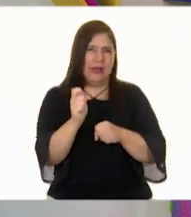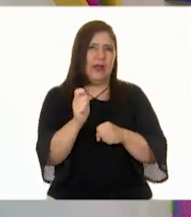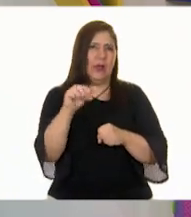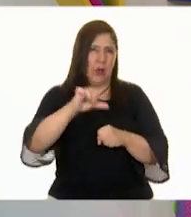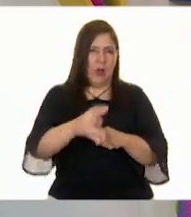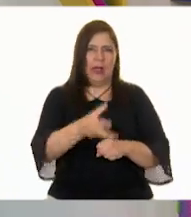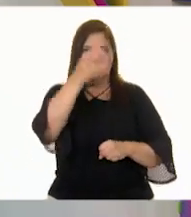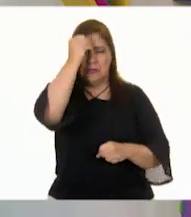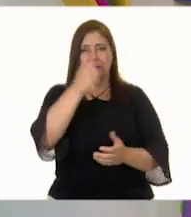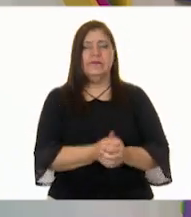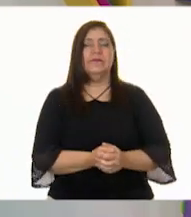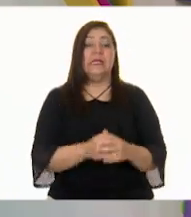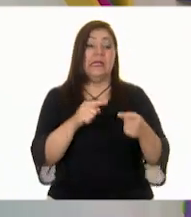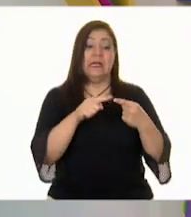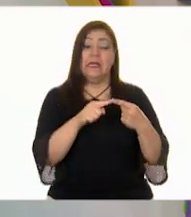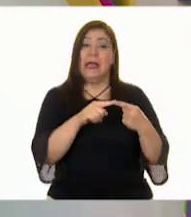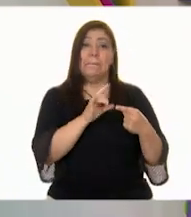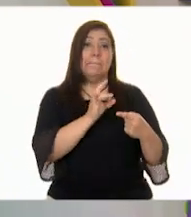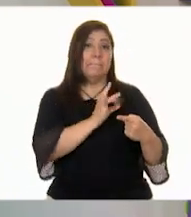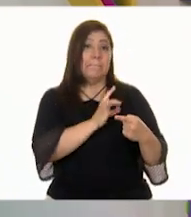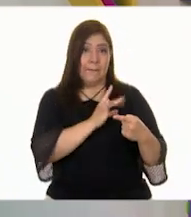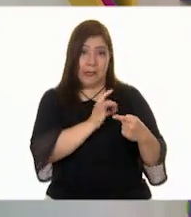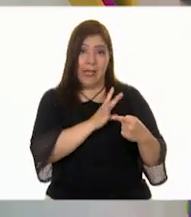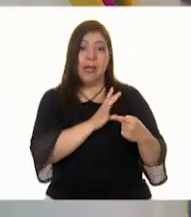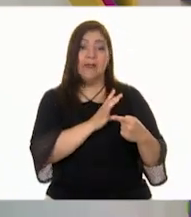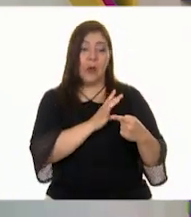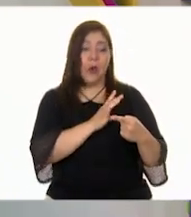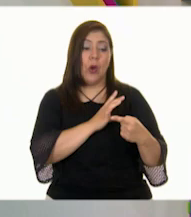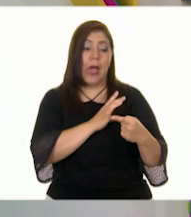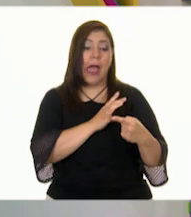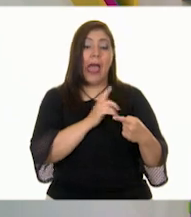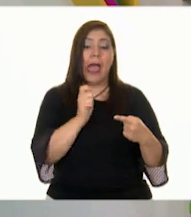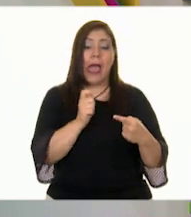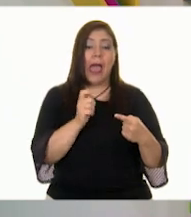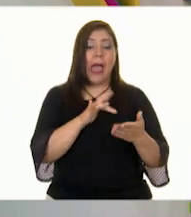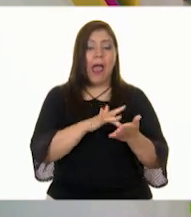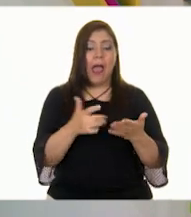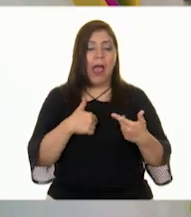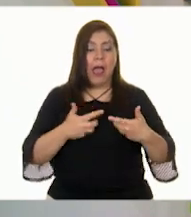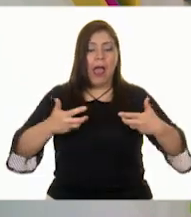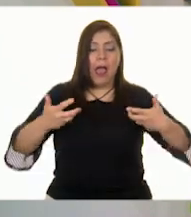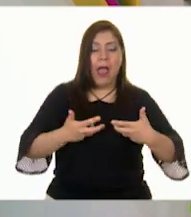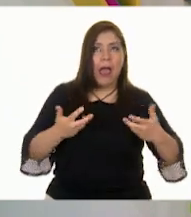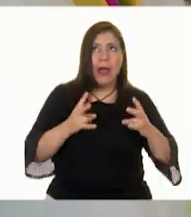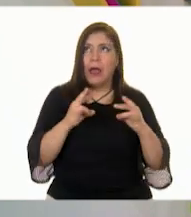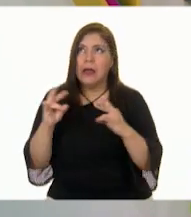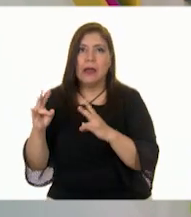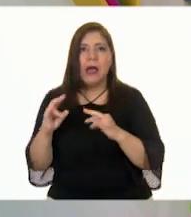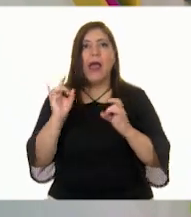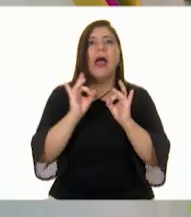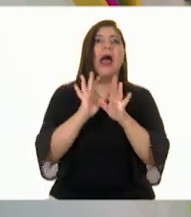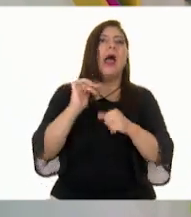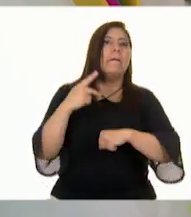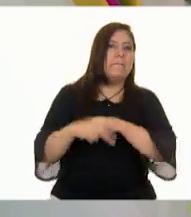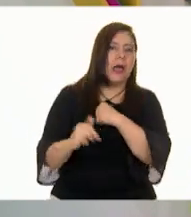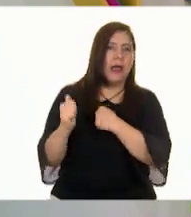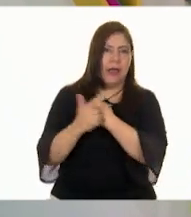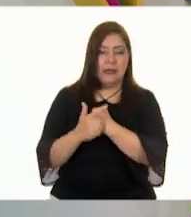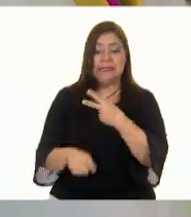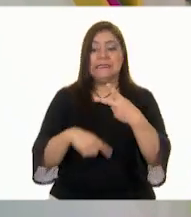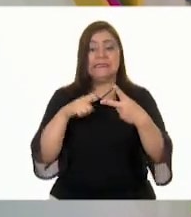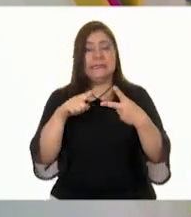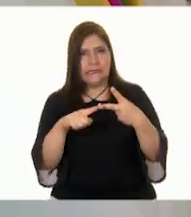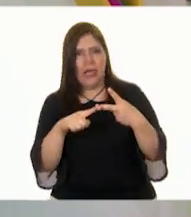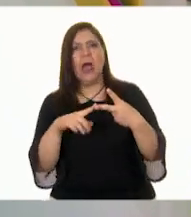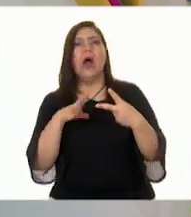primer lugar, que el miedo es una forma de poner al cuerpo en alerta ante una amenaza. En segundo lugar, que tiene